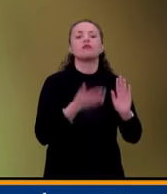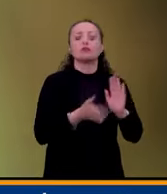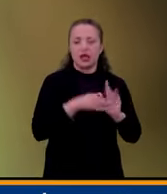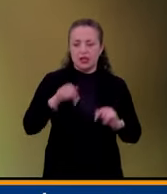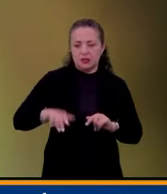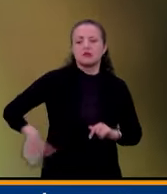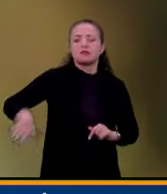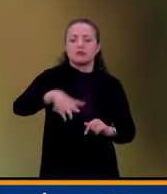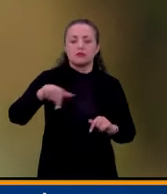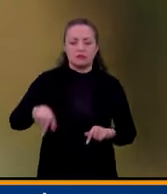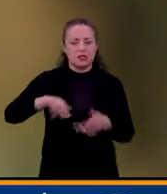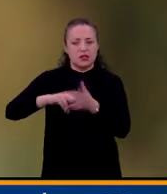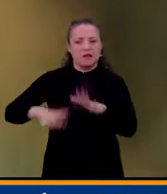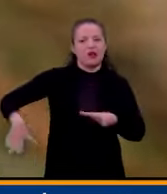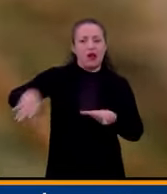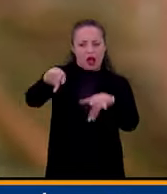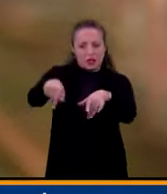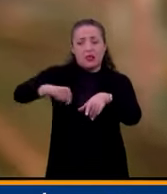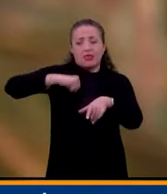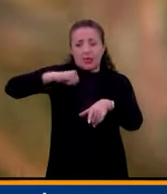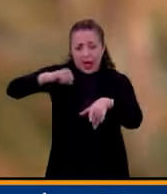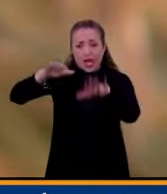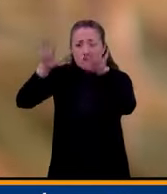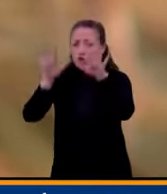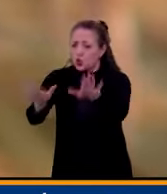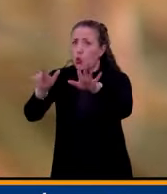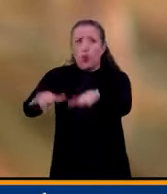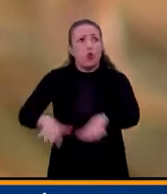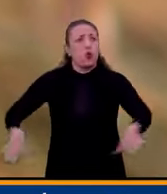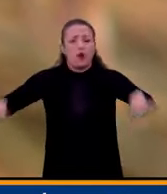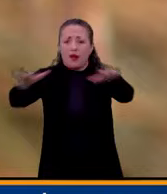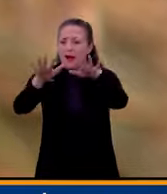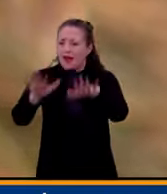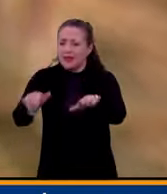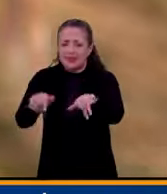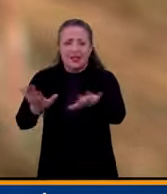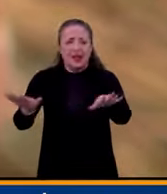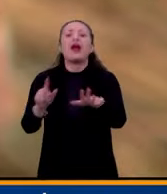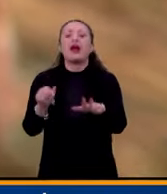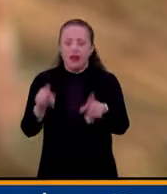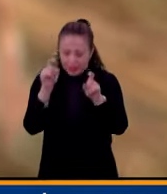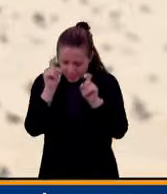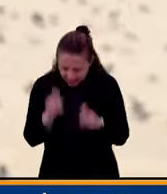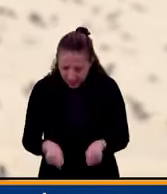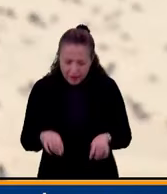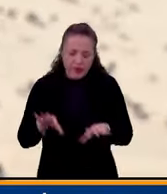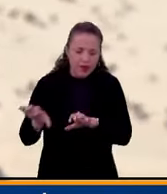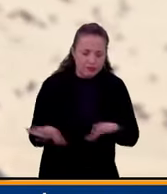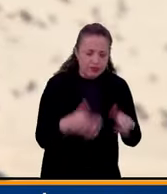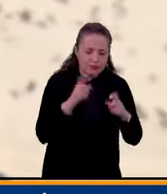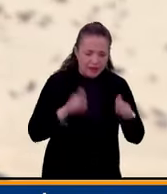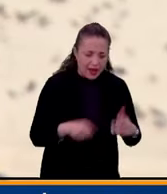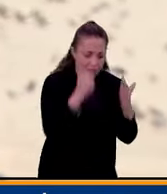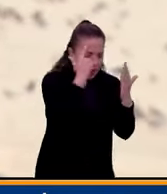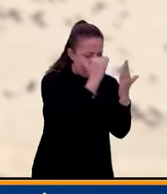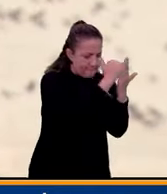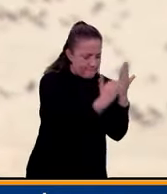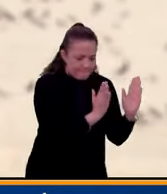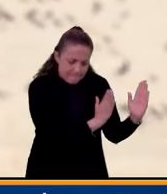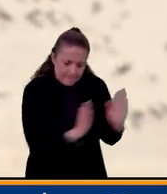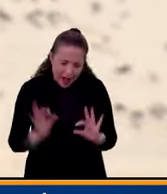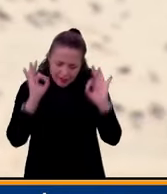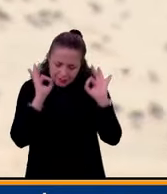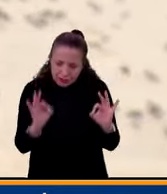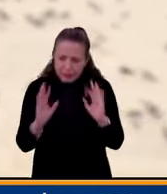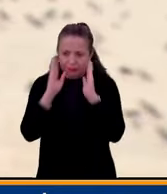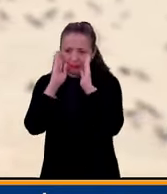parque era un sujeto de derechos. Y que había que empezar a hacer un plan de restauración para volver a